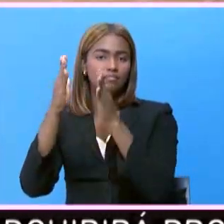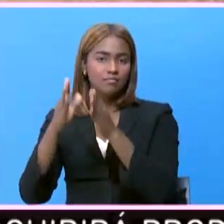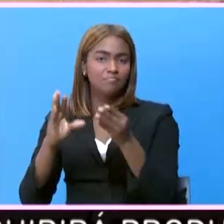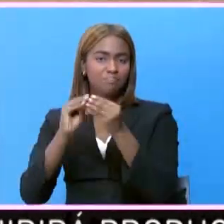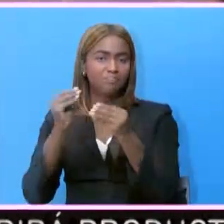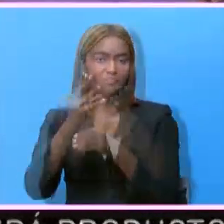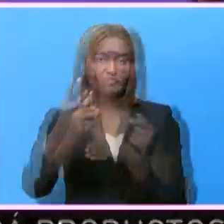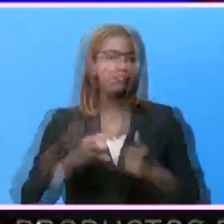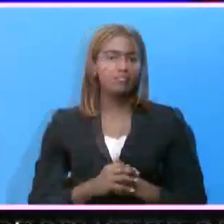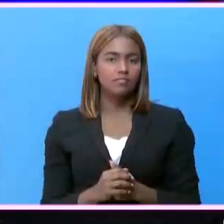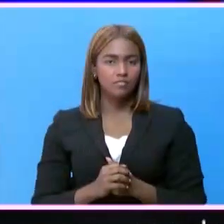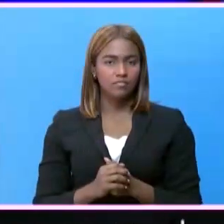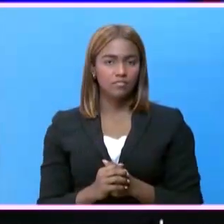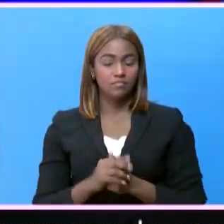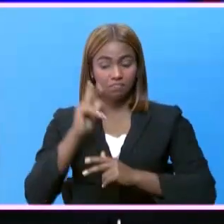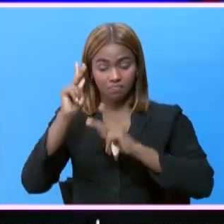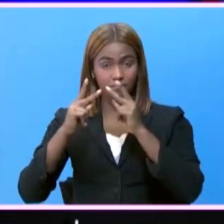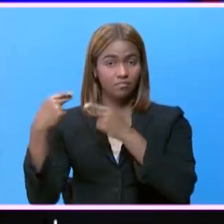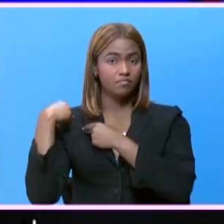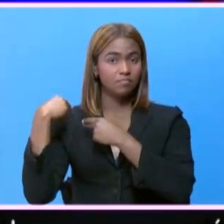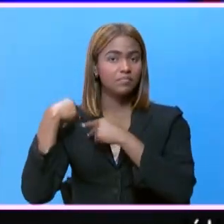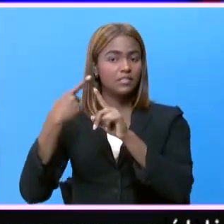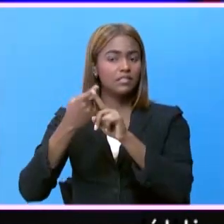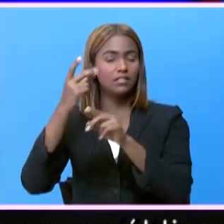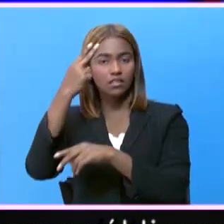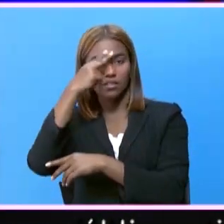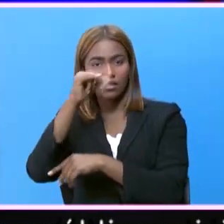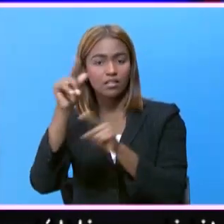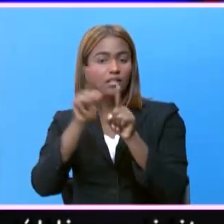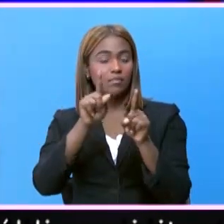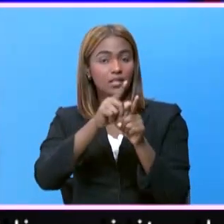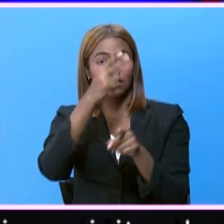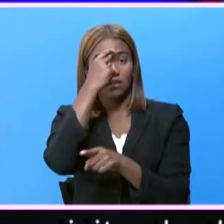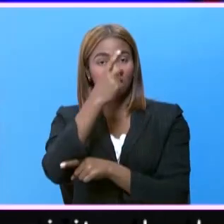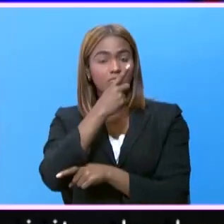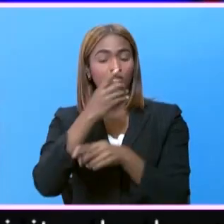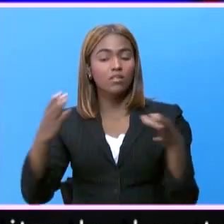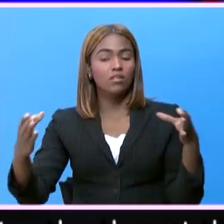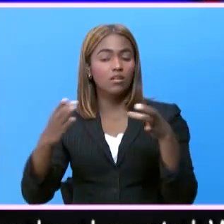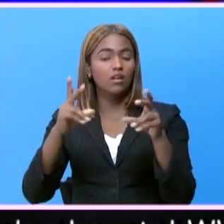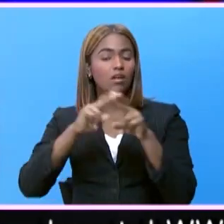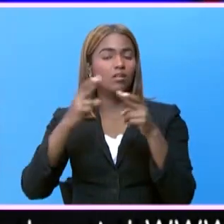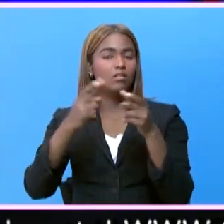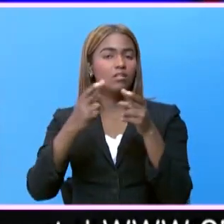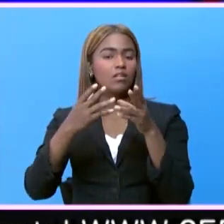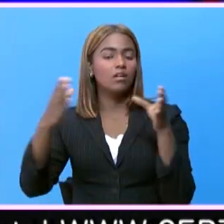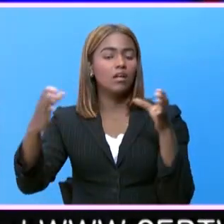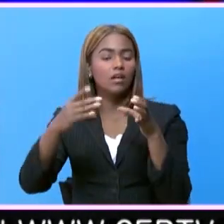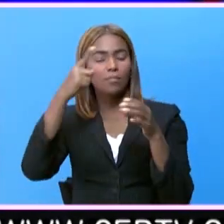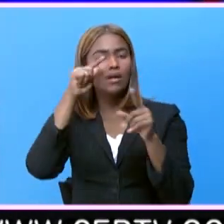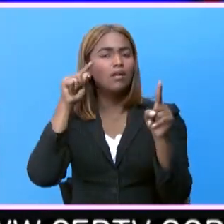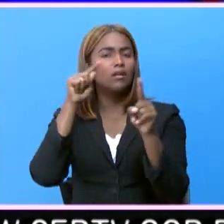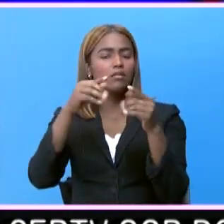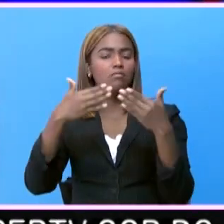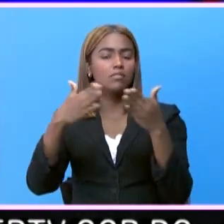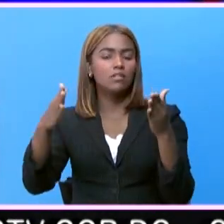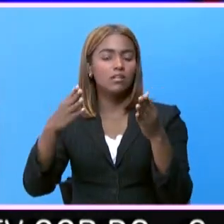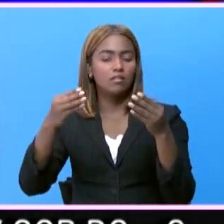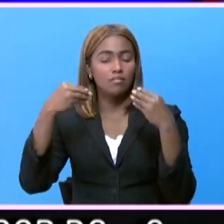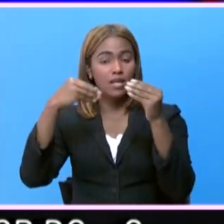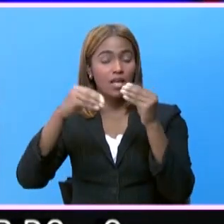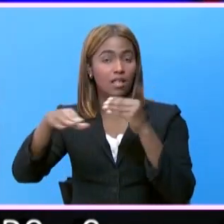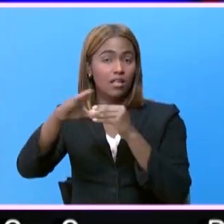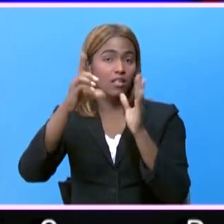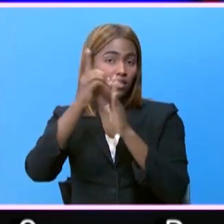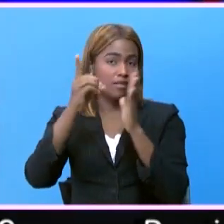Agueda Solano. Las autoridades haitianas y dominicanas se reunieron con el fin de abrir el mercado binacional de la provincia de